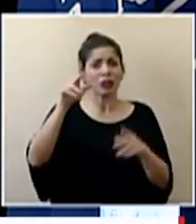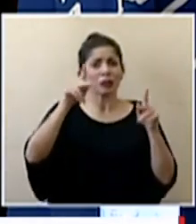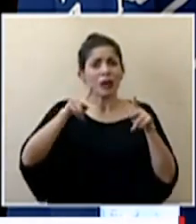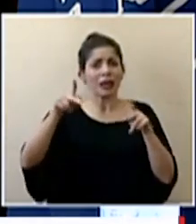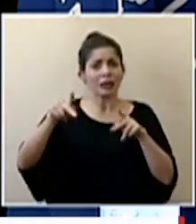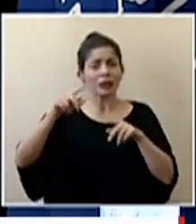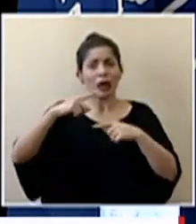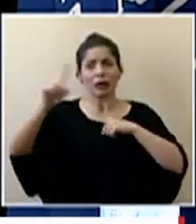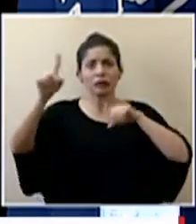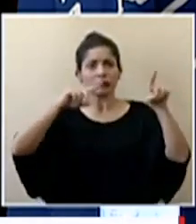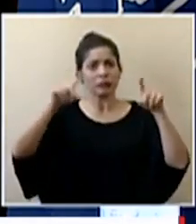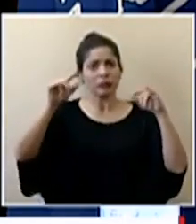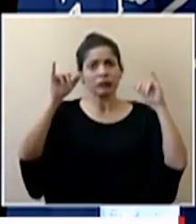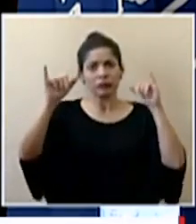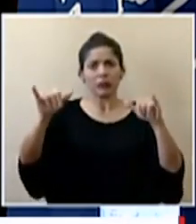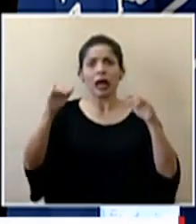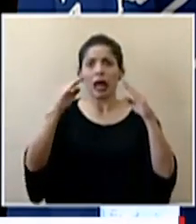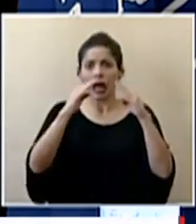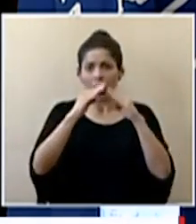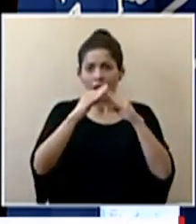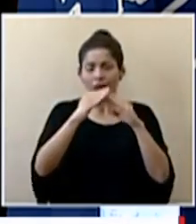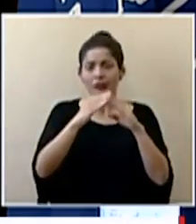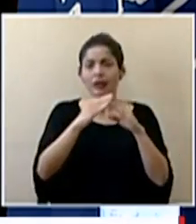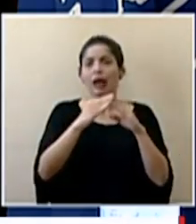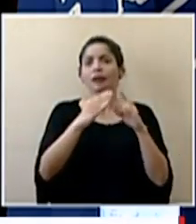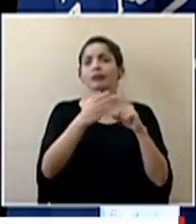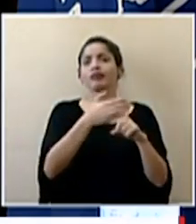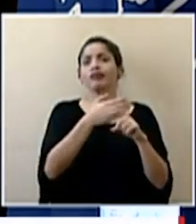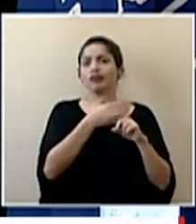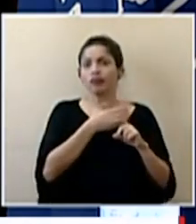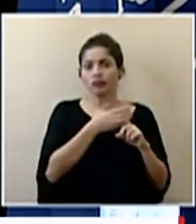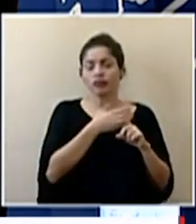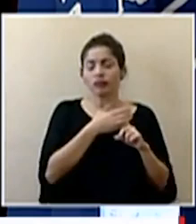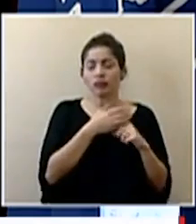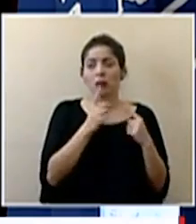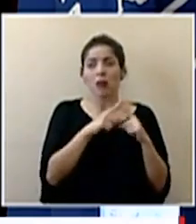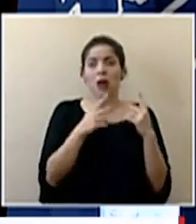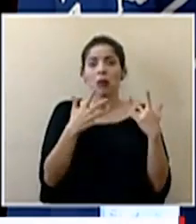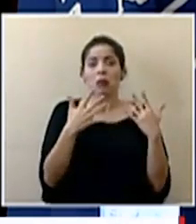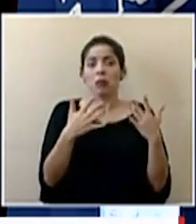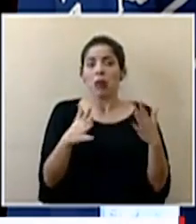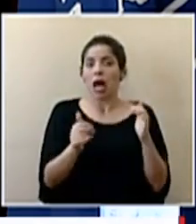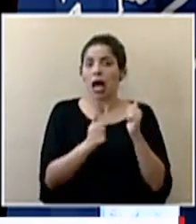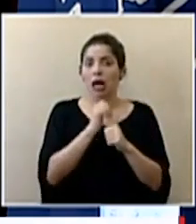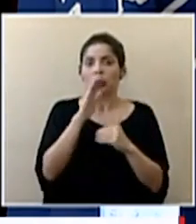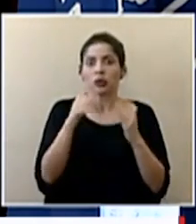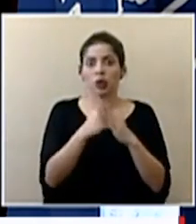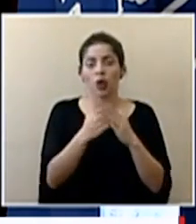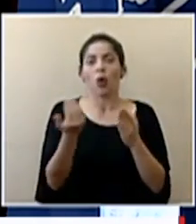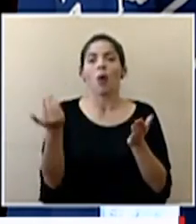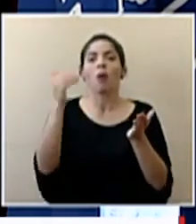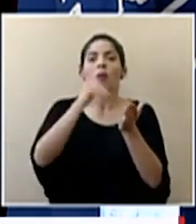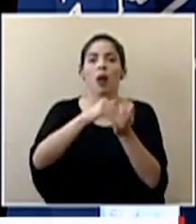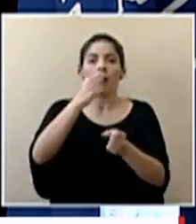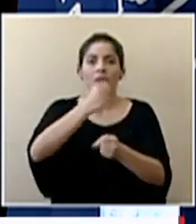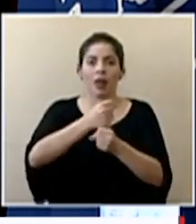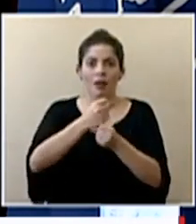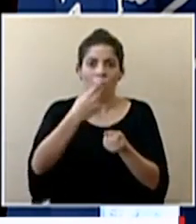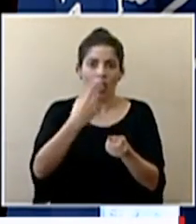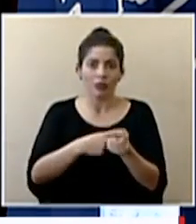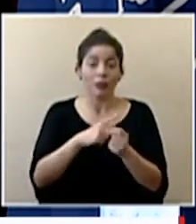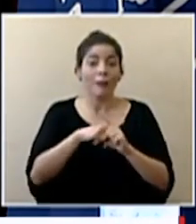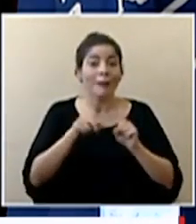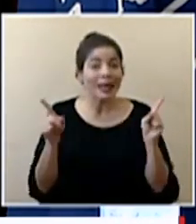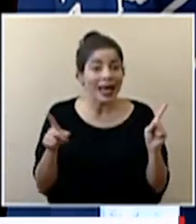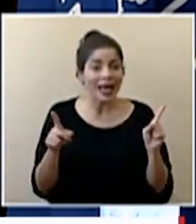fueron enviadas a la casa en aislamiento ya prácticamente todos han vuelto a sus labores en el hospital pero